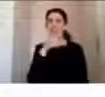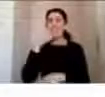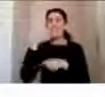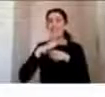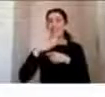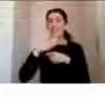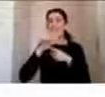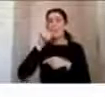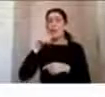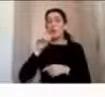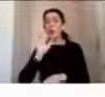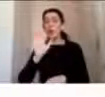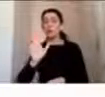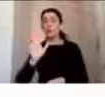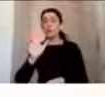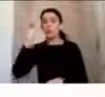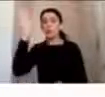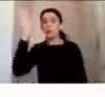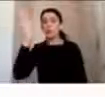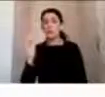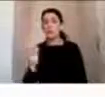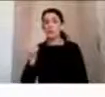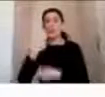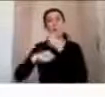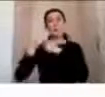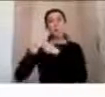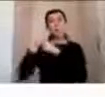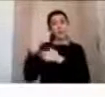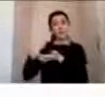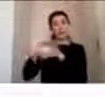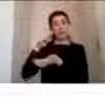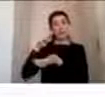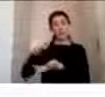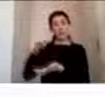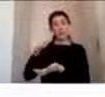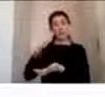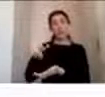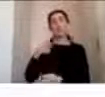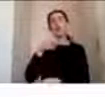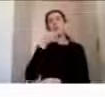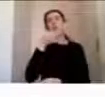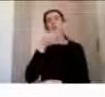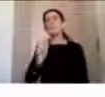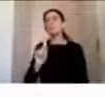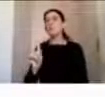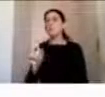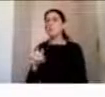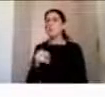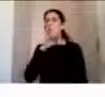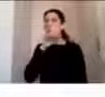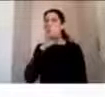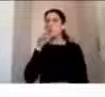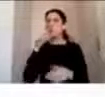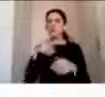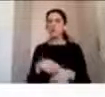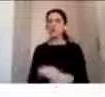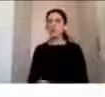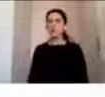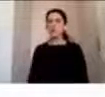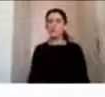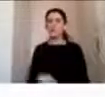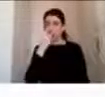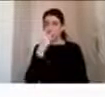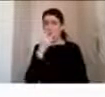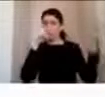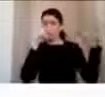2019 refería que decide no utilizar este elemento de protección personal. Ahí vemos una imagen que si bien es